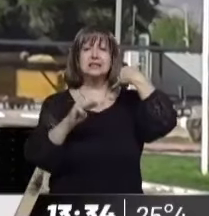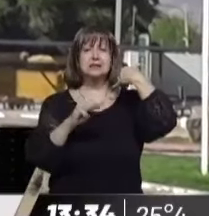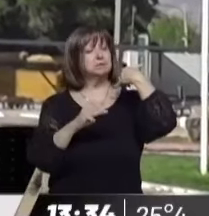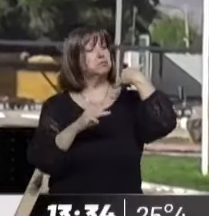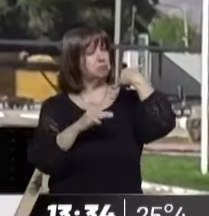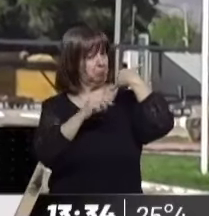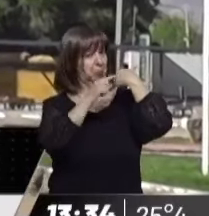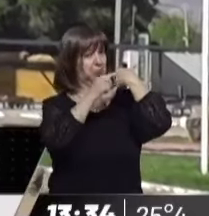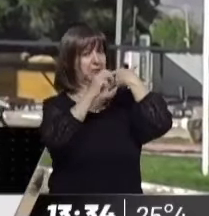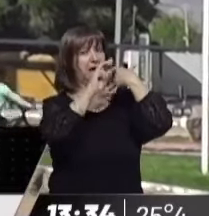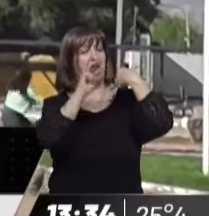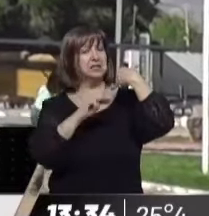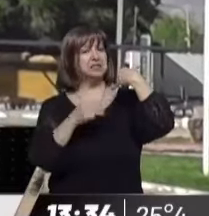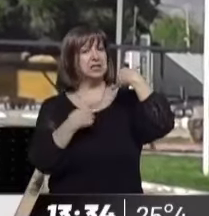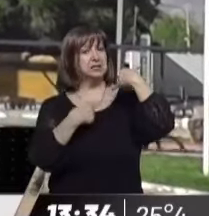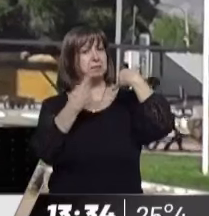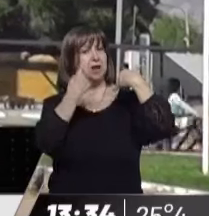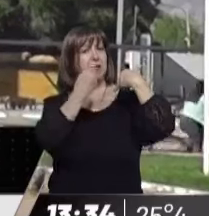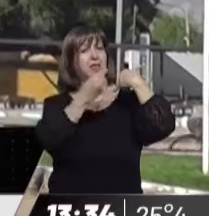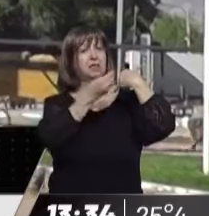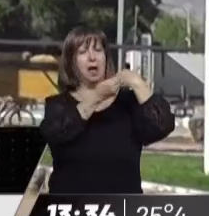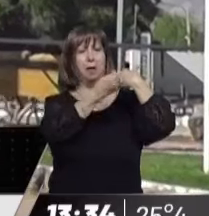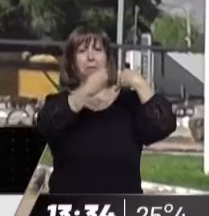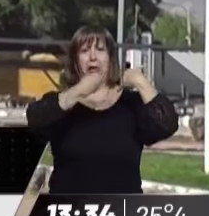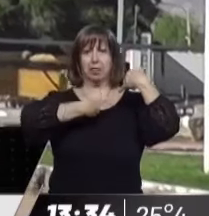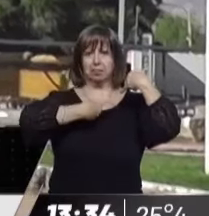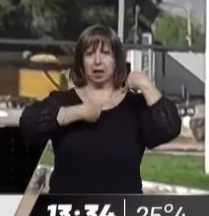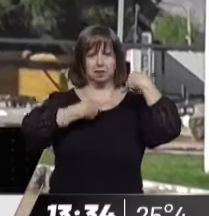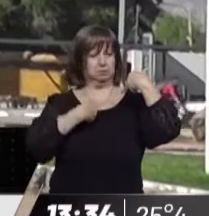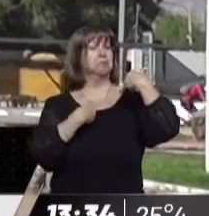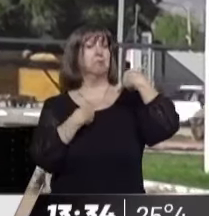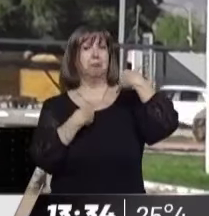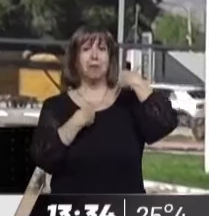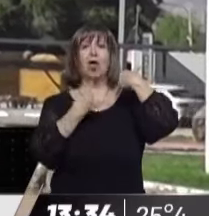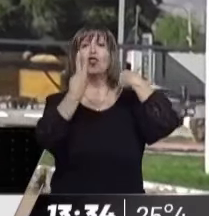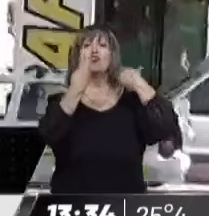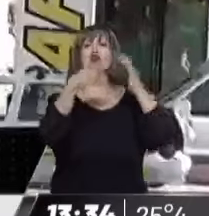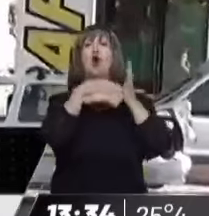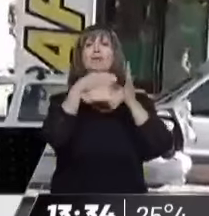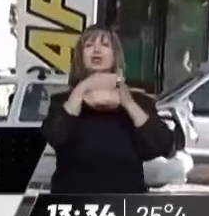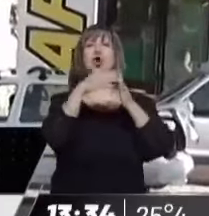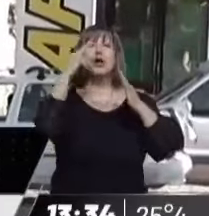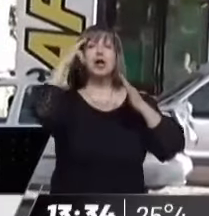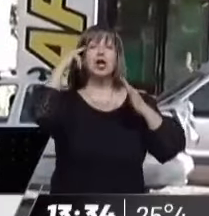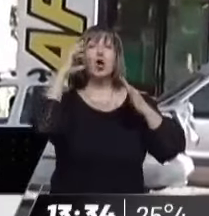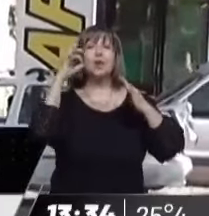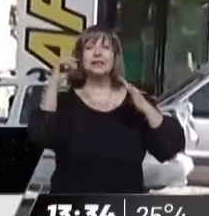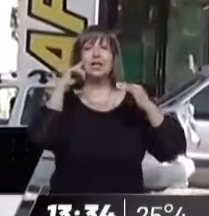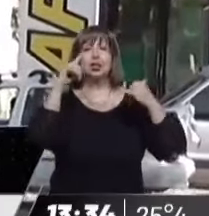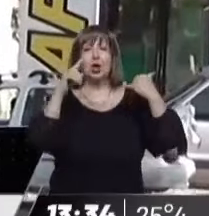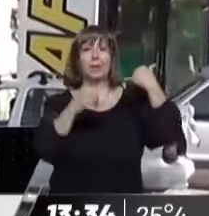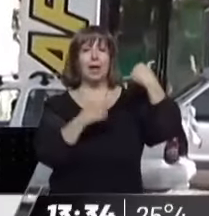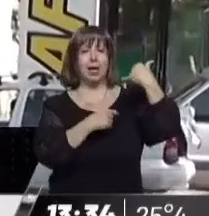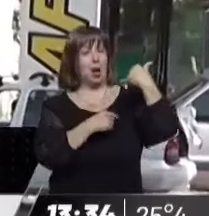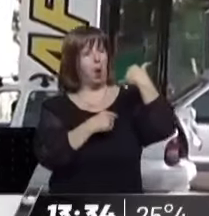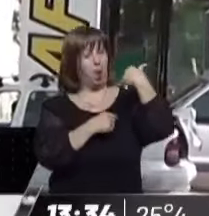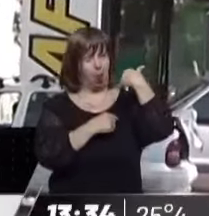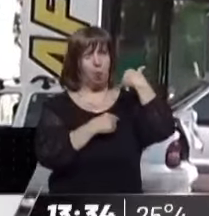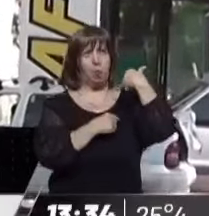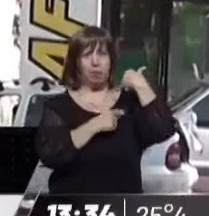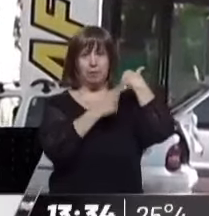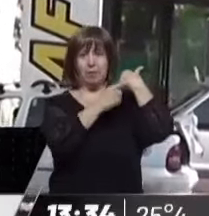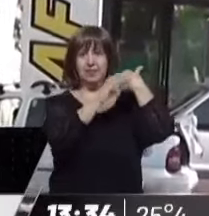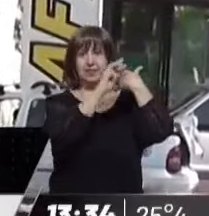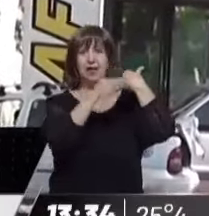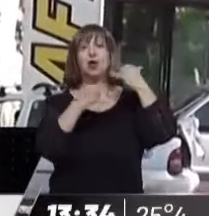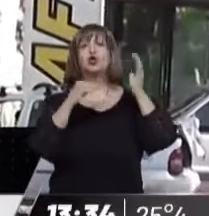reconocimiento que me iba a hacer el ANSES de 2.900.000 de pesos, que